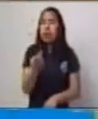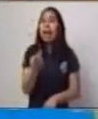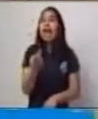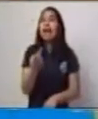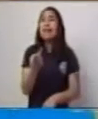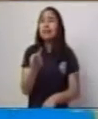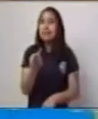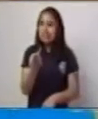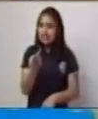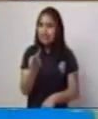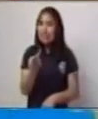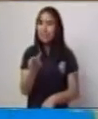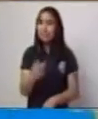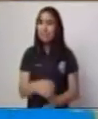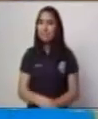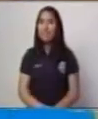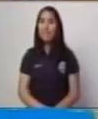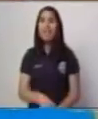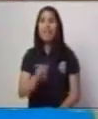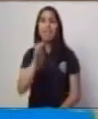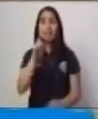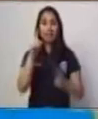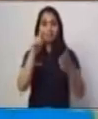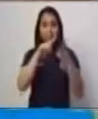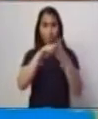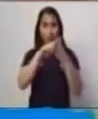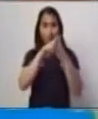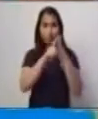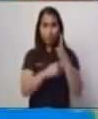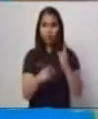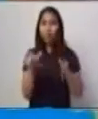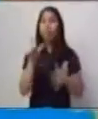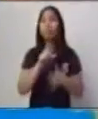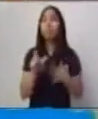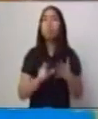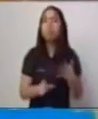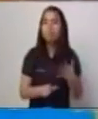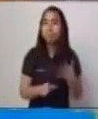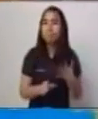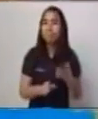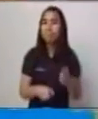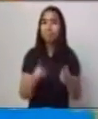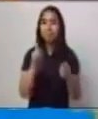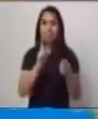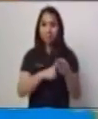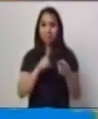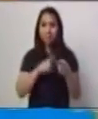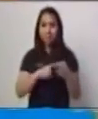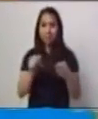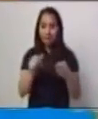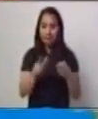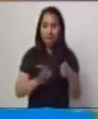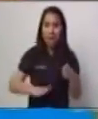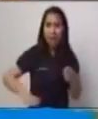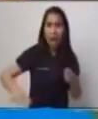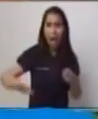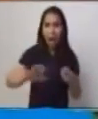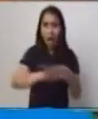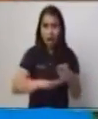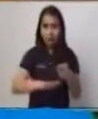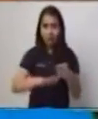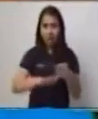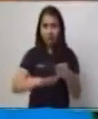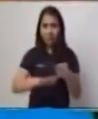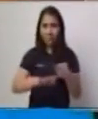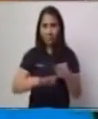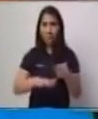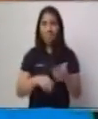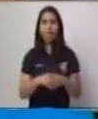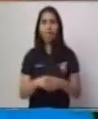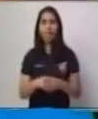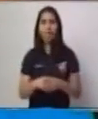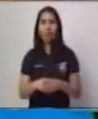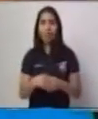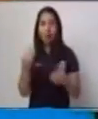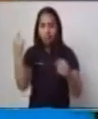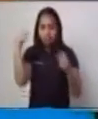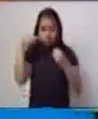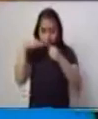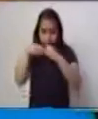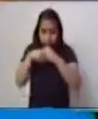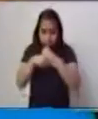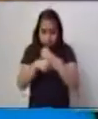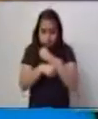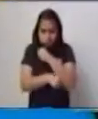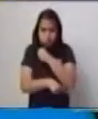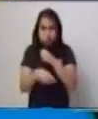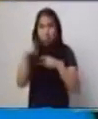contemplan el área, la profundidad, la altura. Esto de alguna manera también lo vemos reflejado en